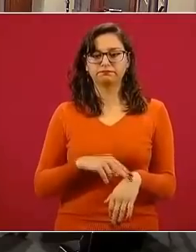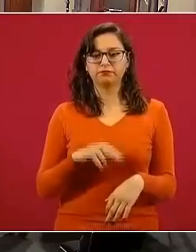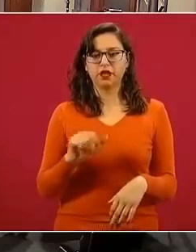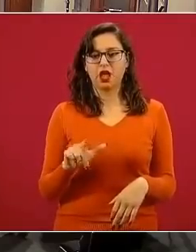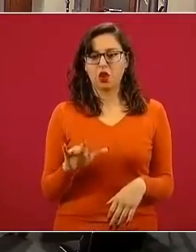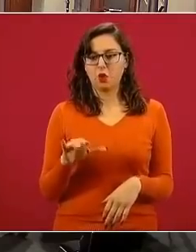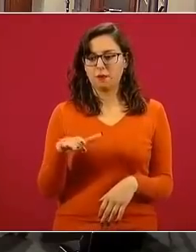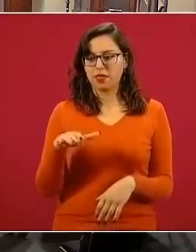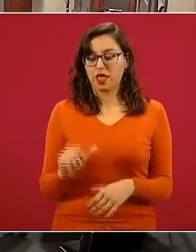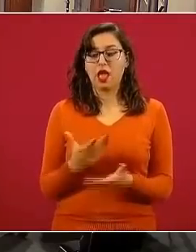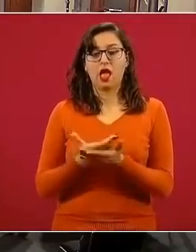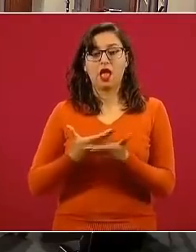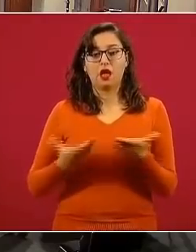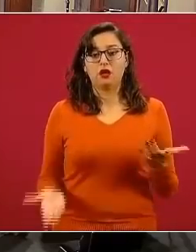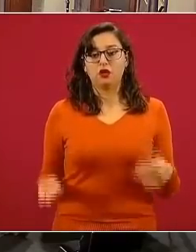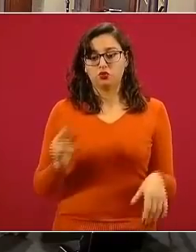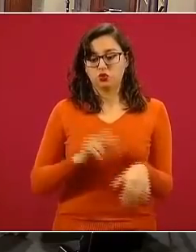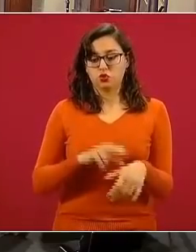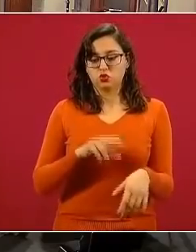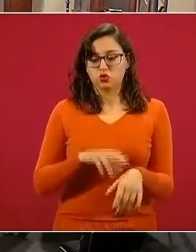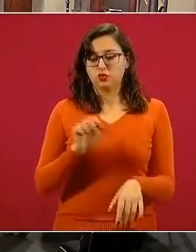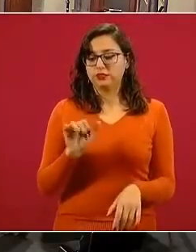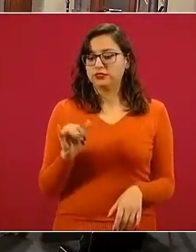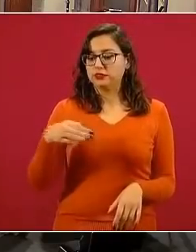Si no, Marquera, si nos conoce esto.